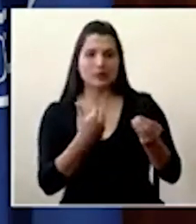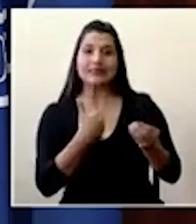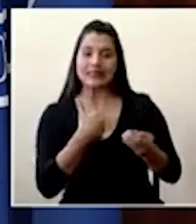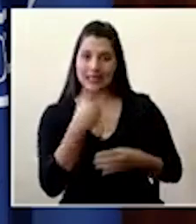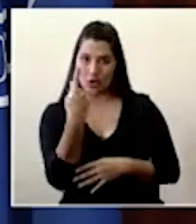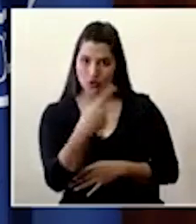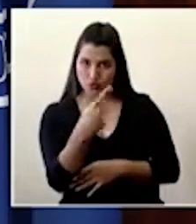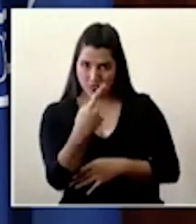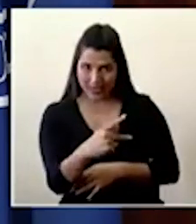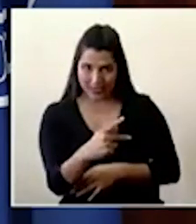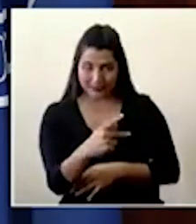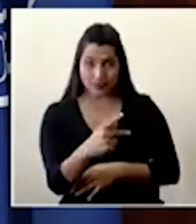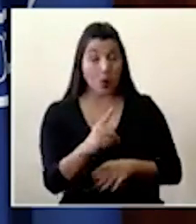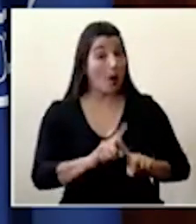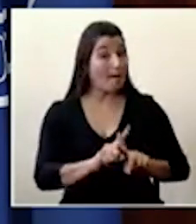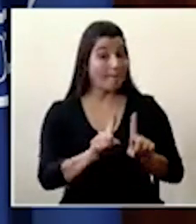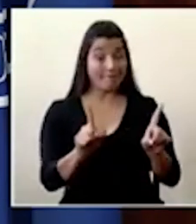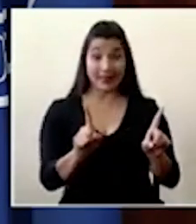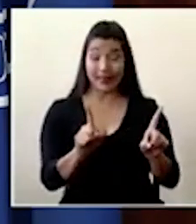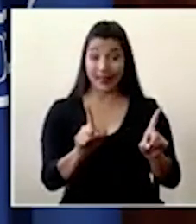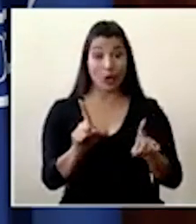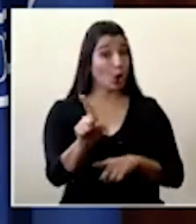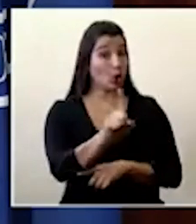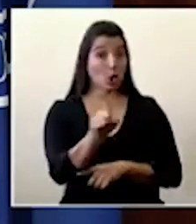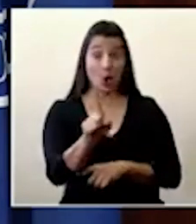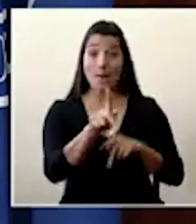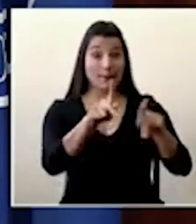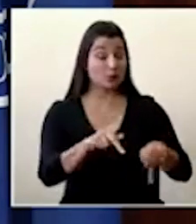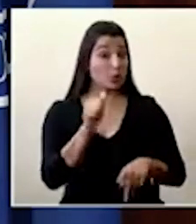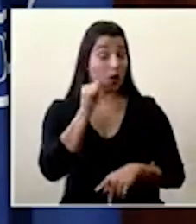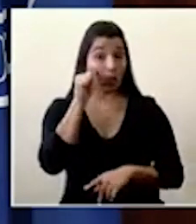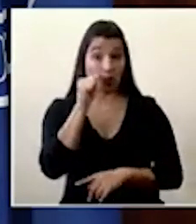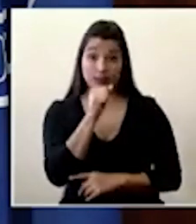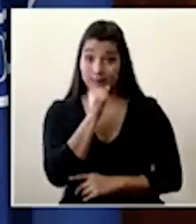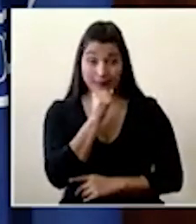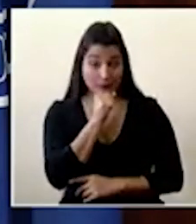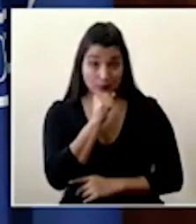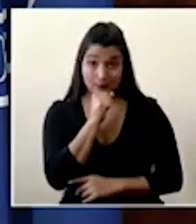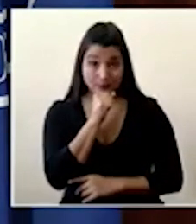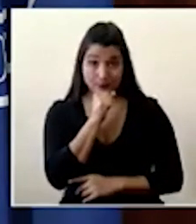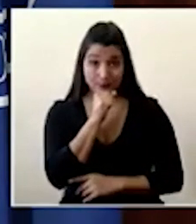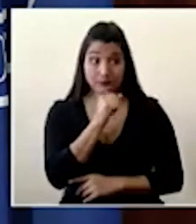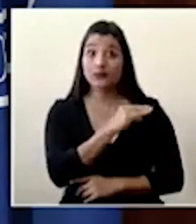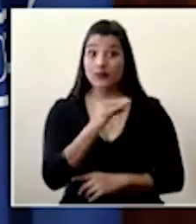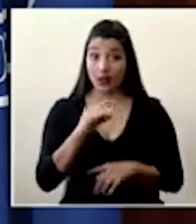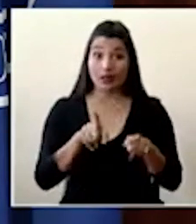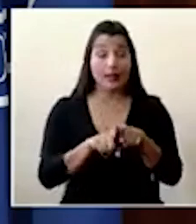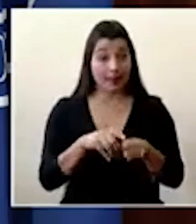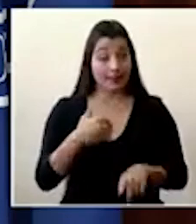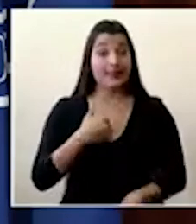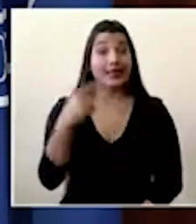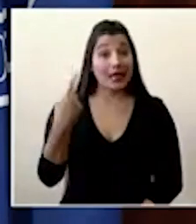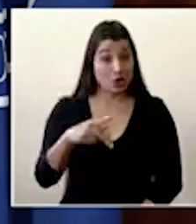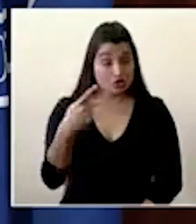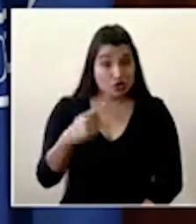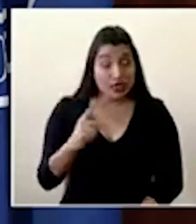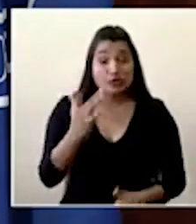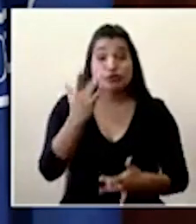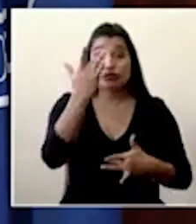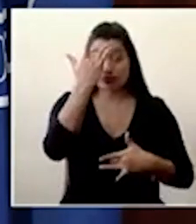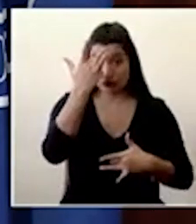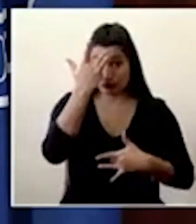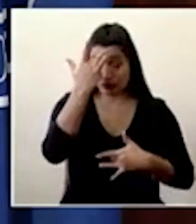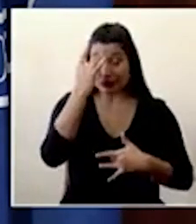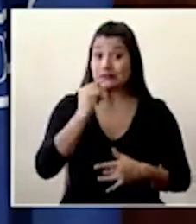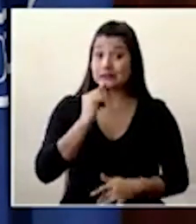no son el estatus de ser una persona mayor y que están en riesgo también de complicarse de tener una